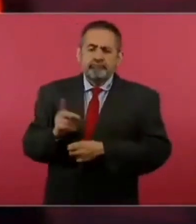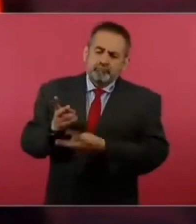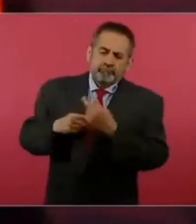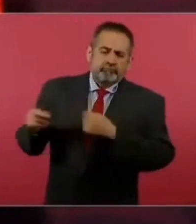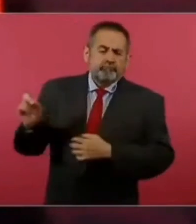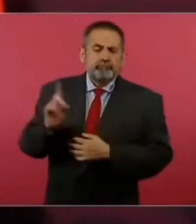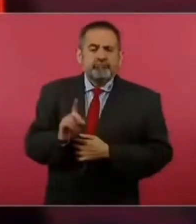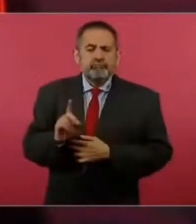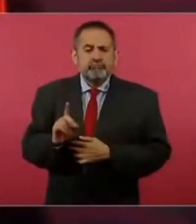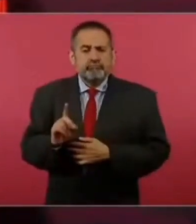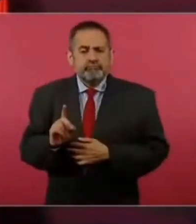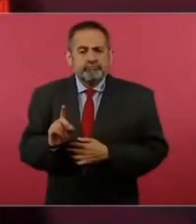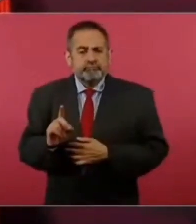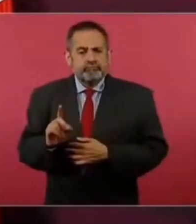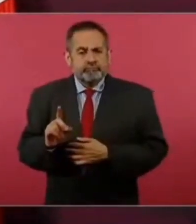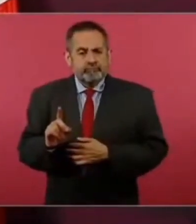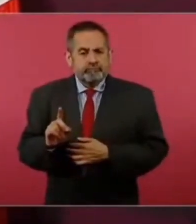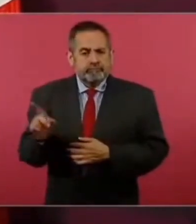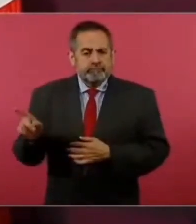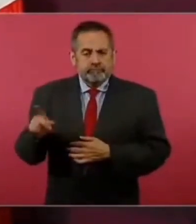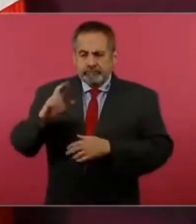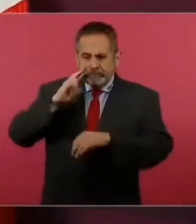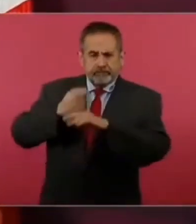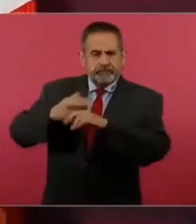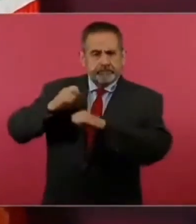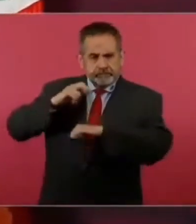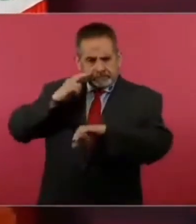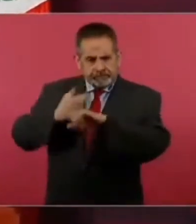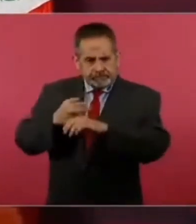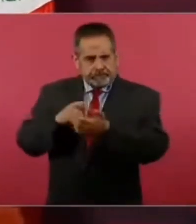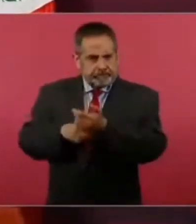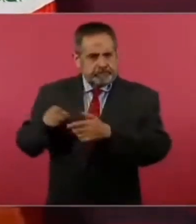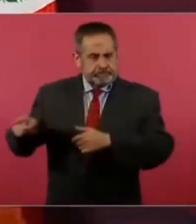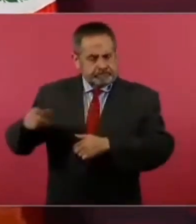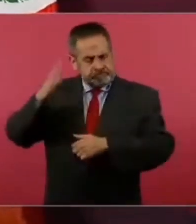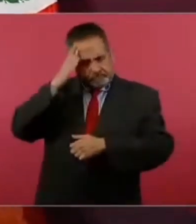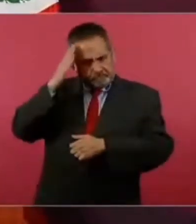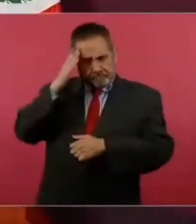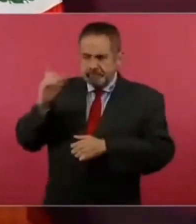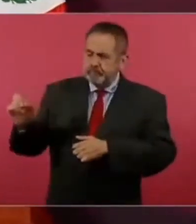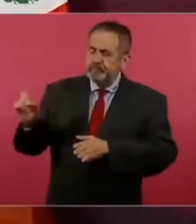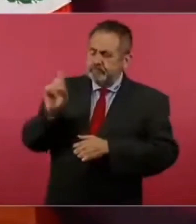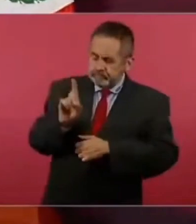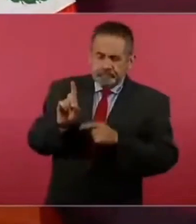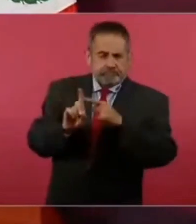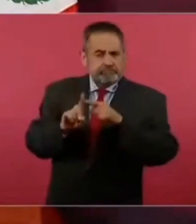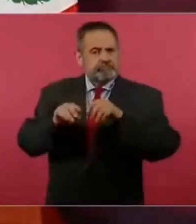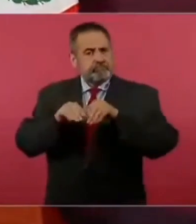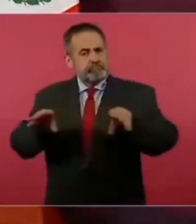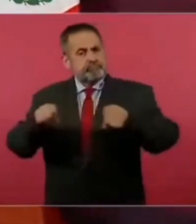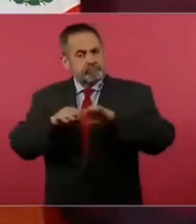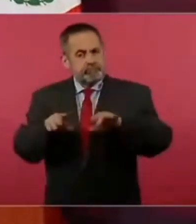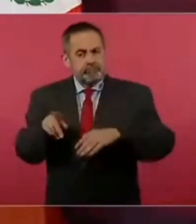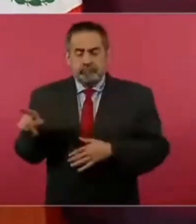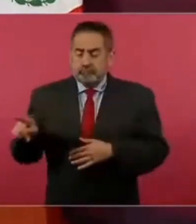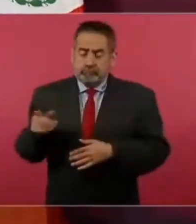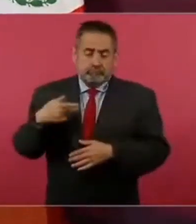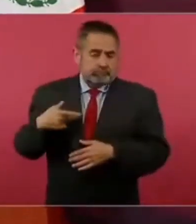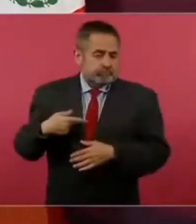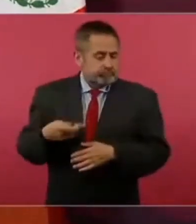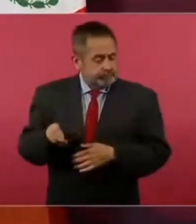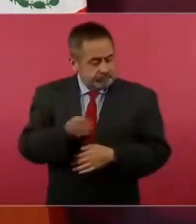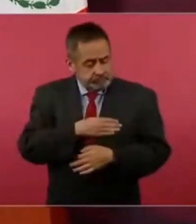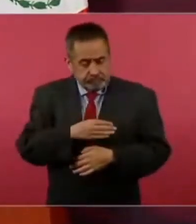la responsable de atención ciudadana, es una gente de primera,